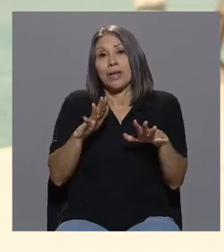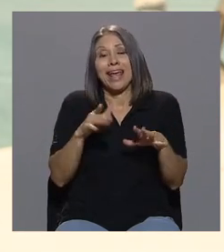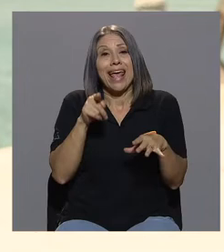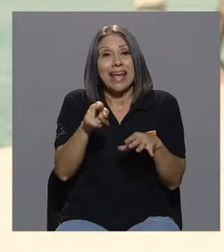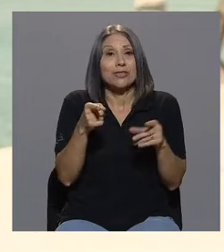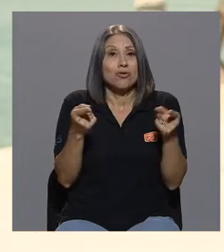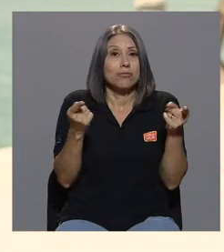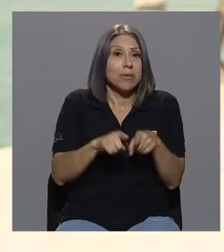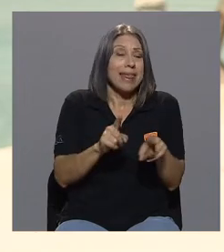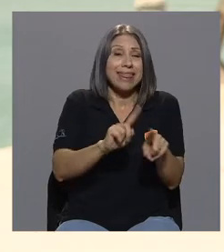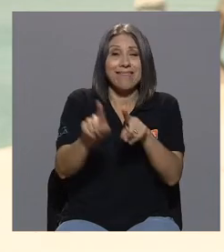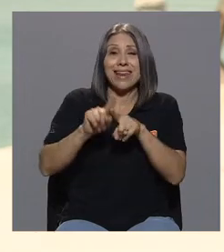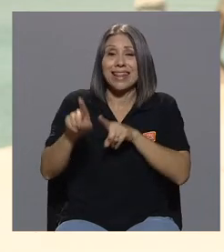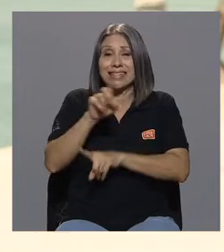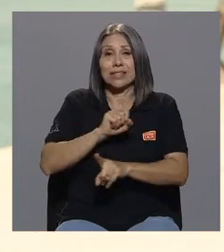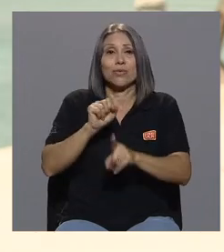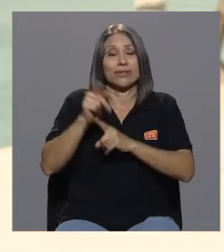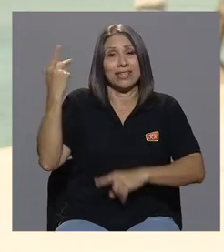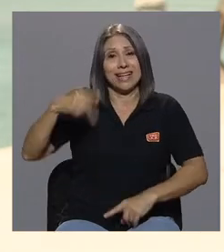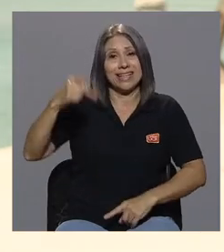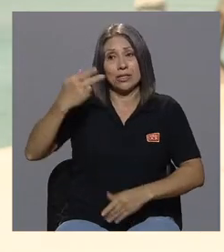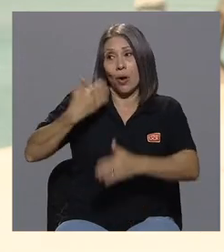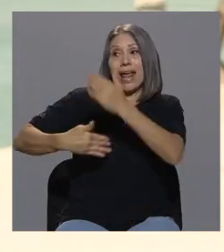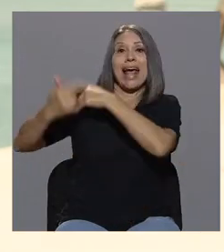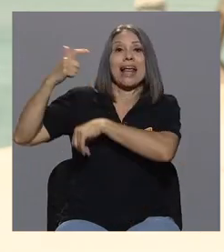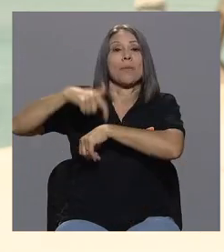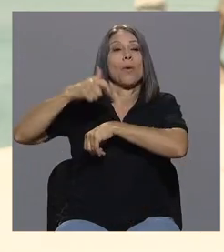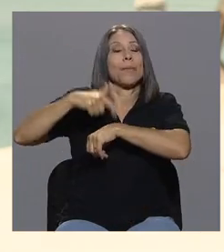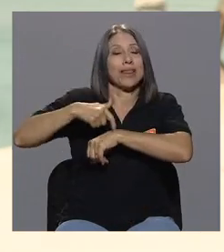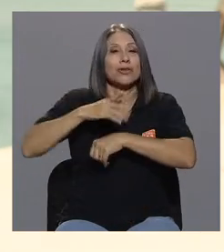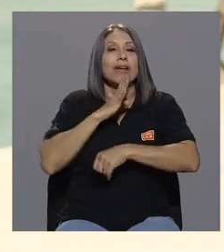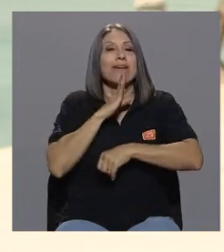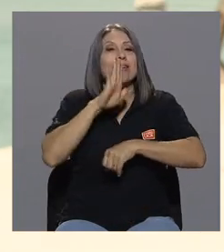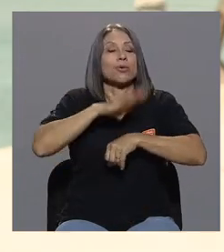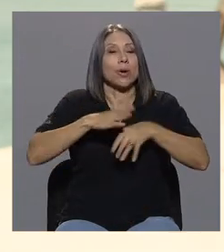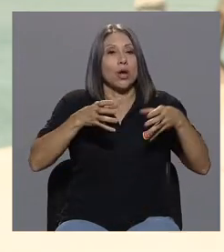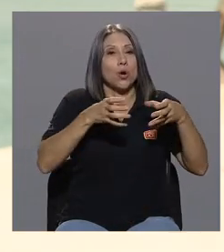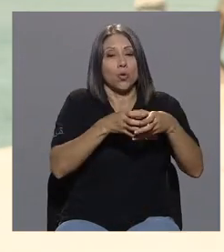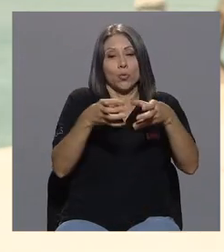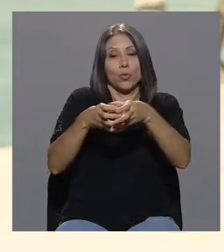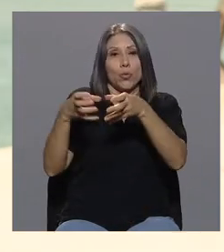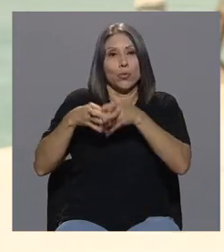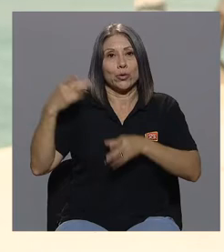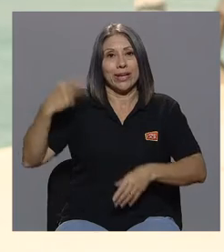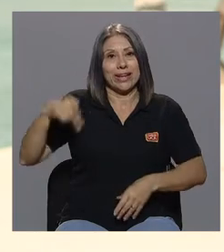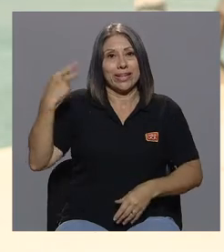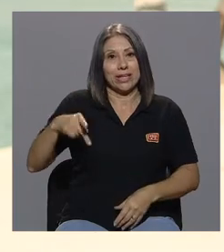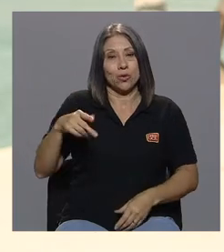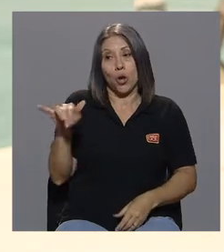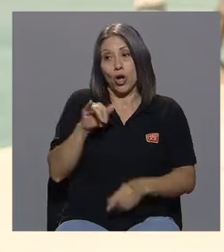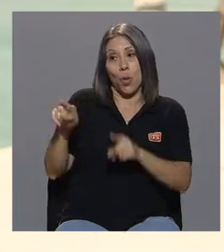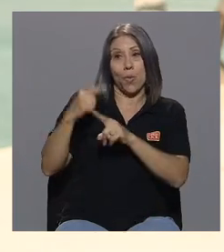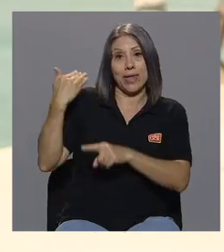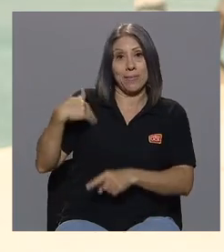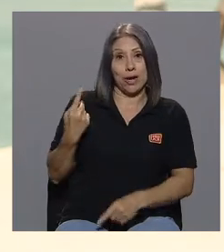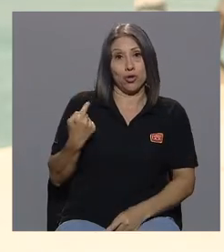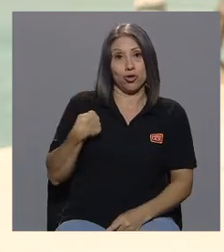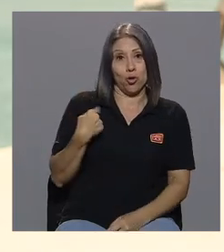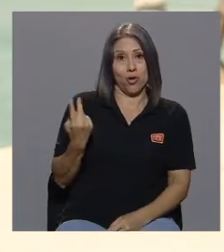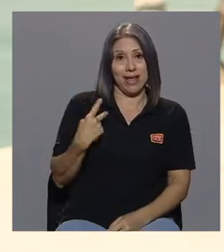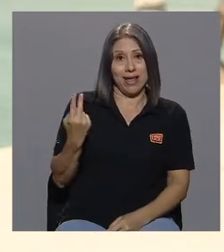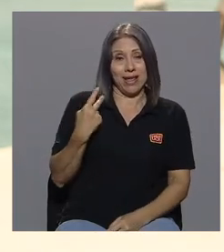riesgo. En ese momento se hablaban de grupos de riesgo. Y como mi hermano y yo éramos personas sexualmente diversas,